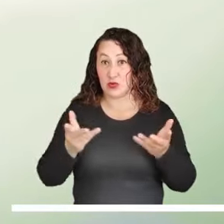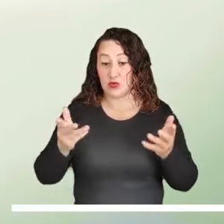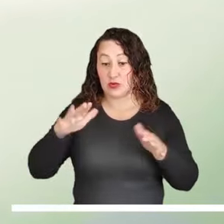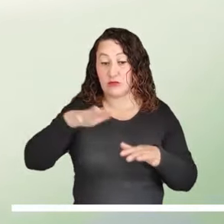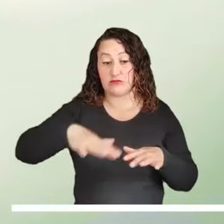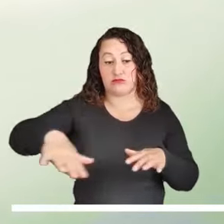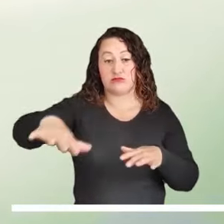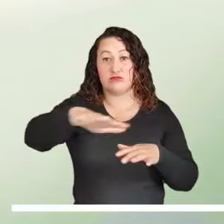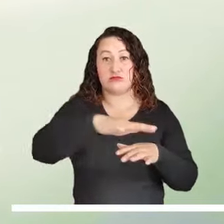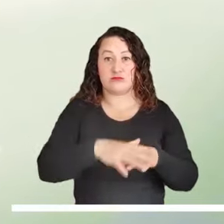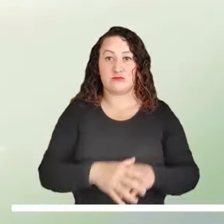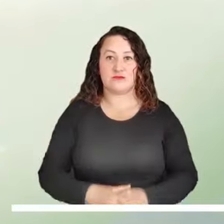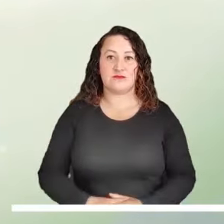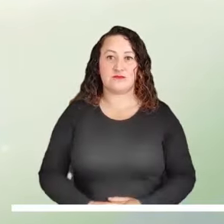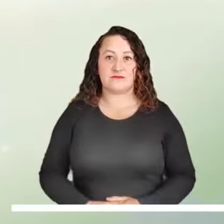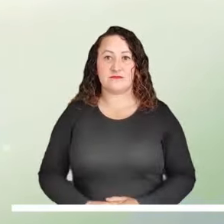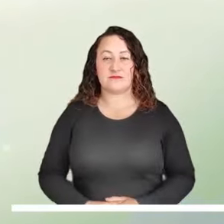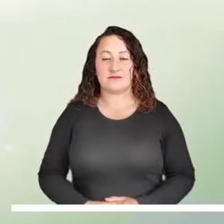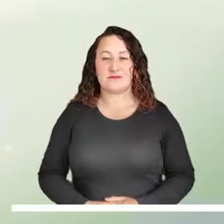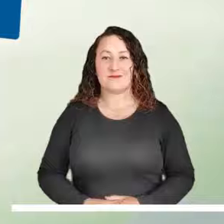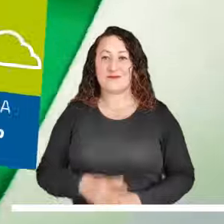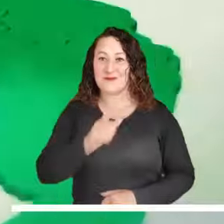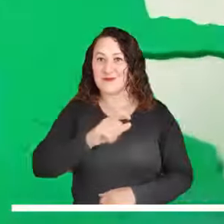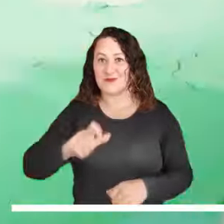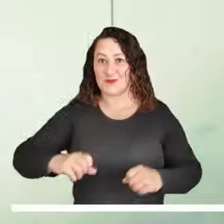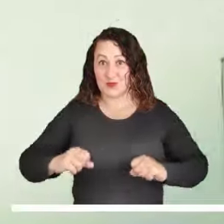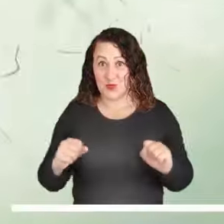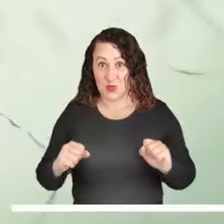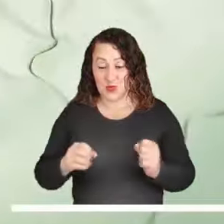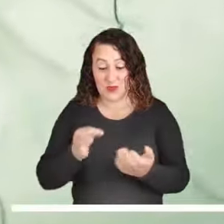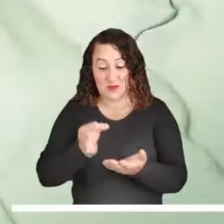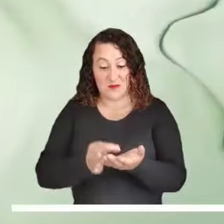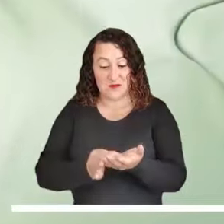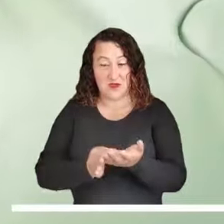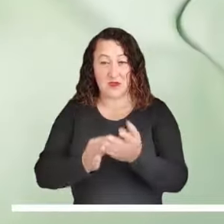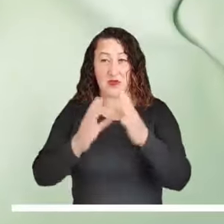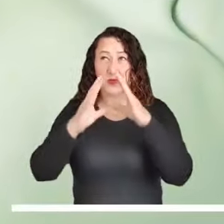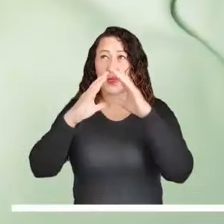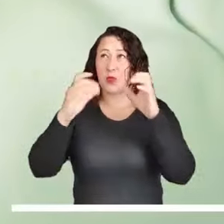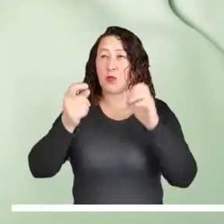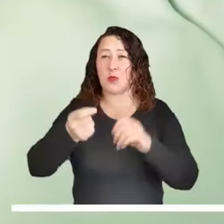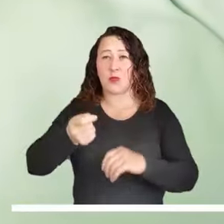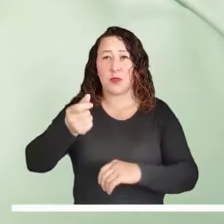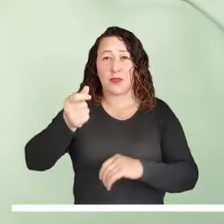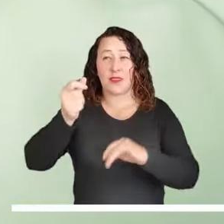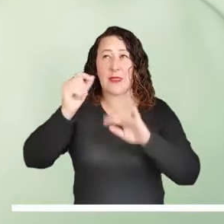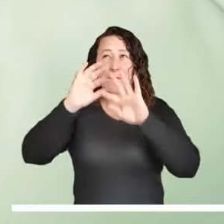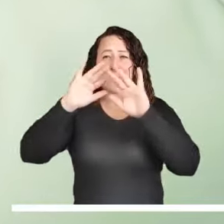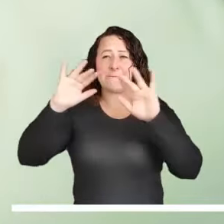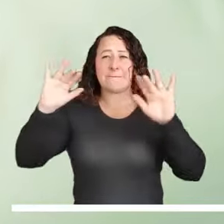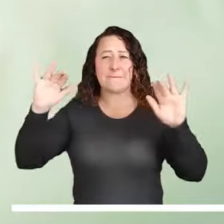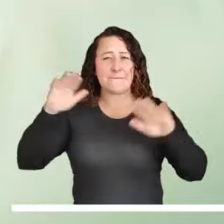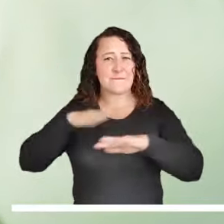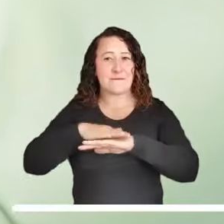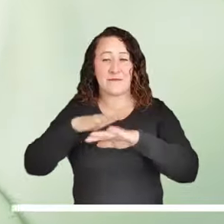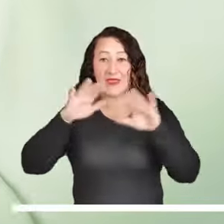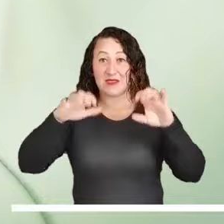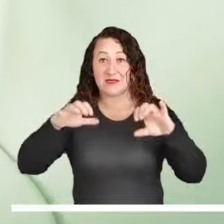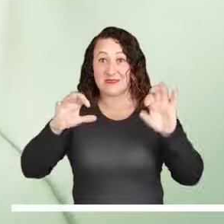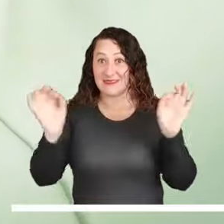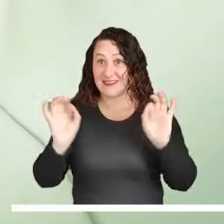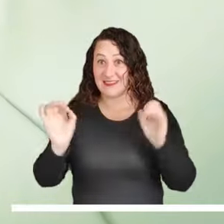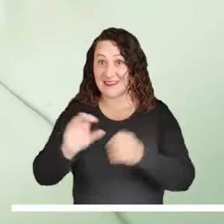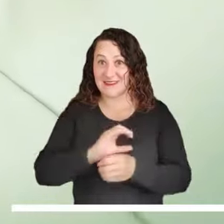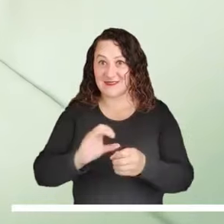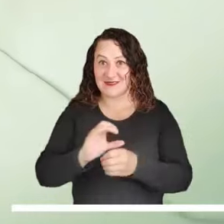eléctricas a lo largo de la región. Los capitalinos disfrutarán de un domingo con pocas nubes en el cielo, por lo cual no